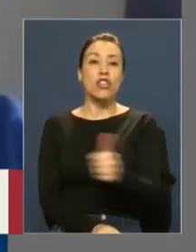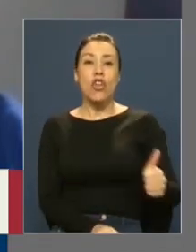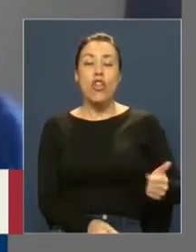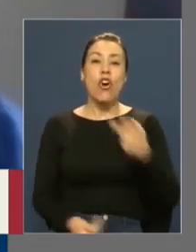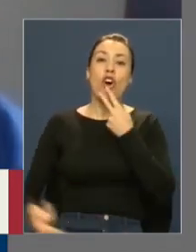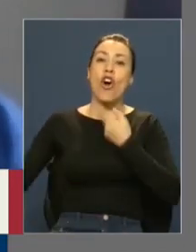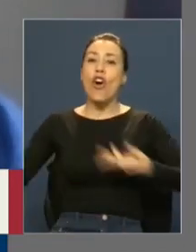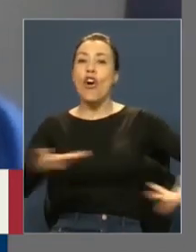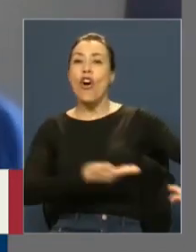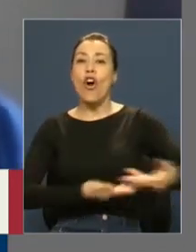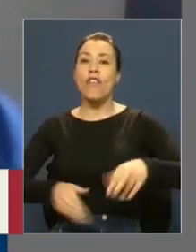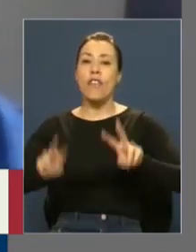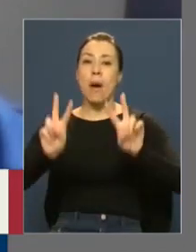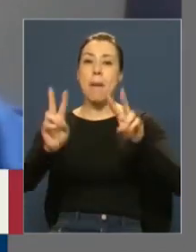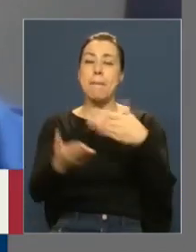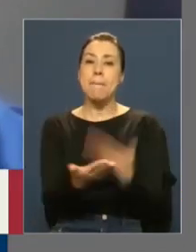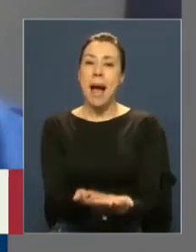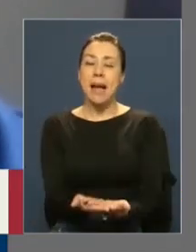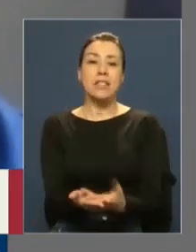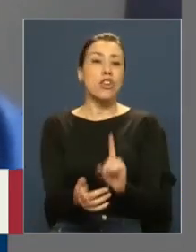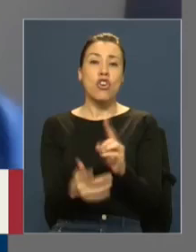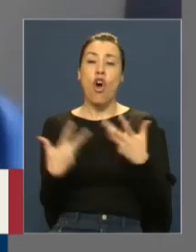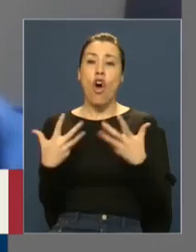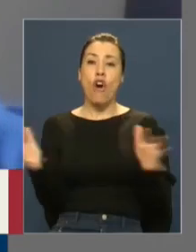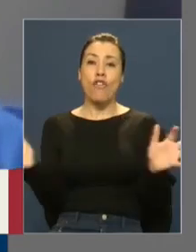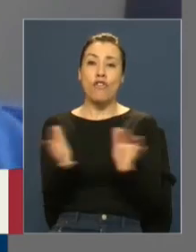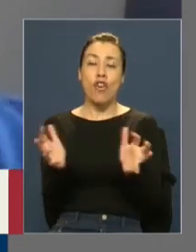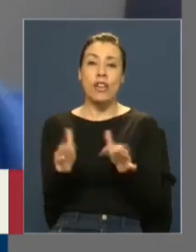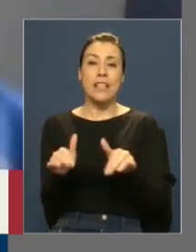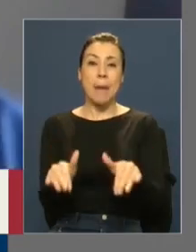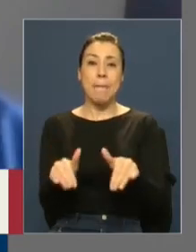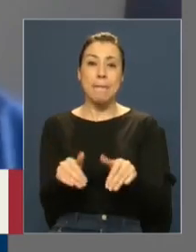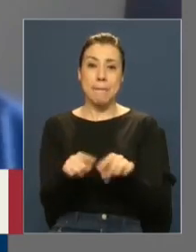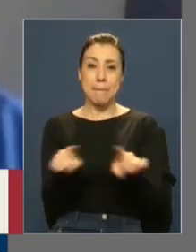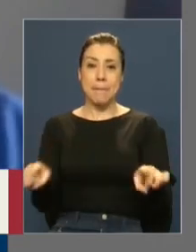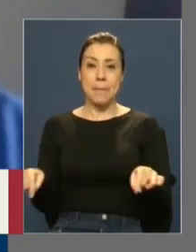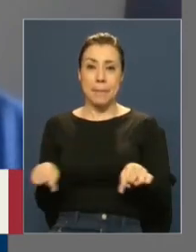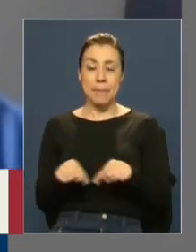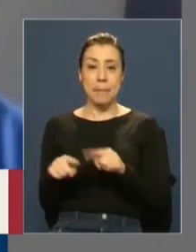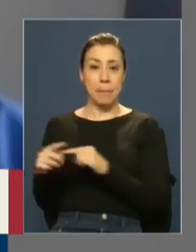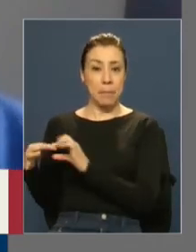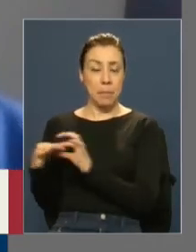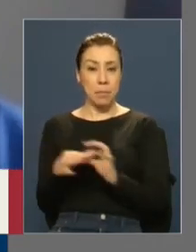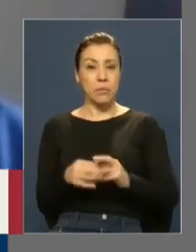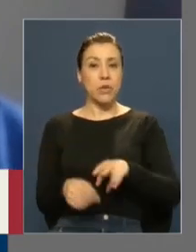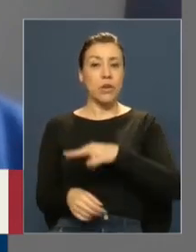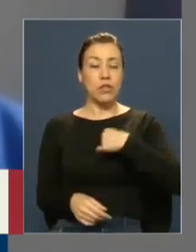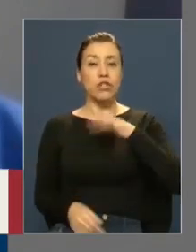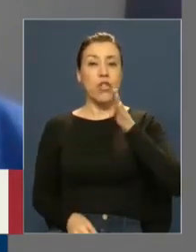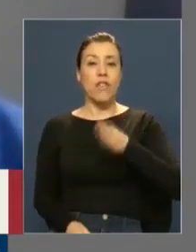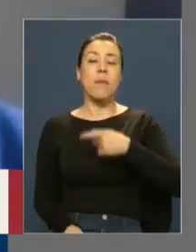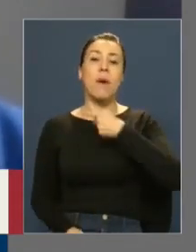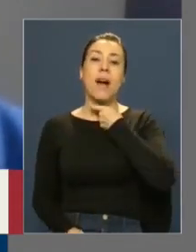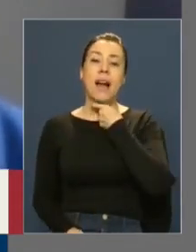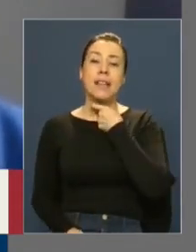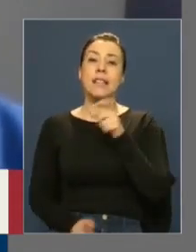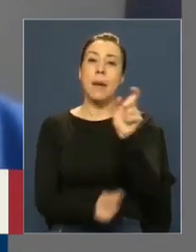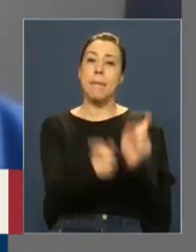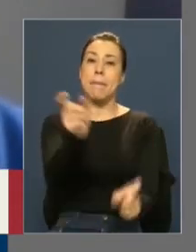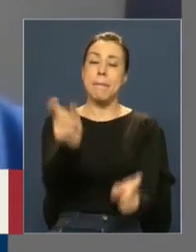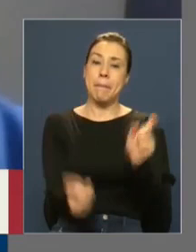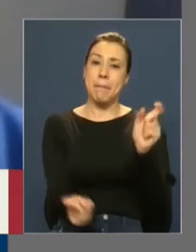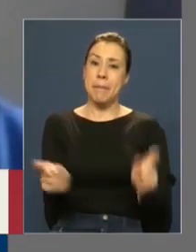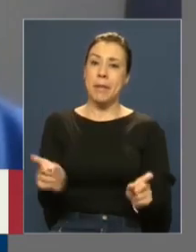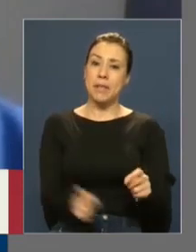pacíficamente, sin violencia, en un mismo espacio. Por eso es que tenemos que garantizar que las personas